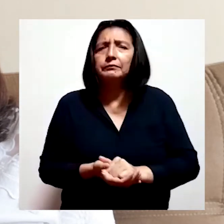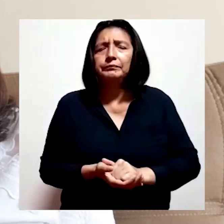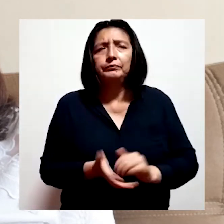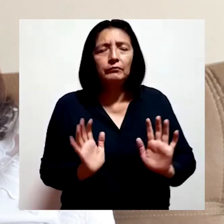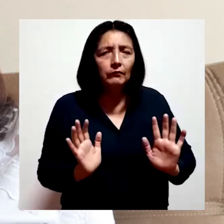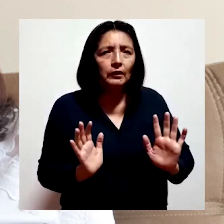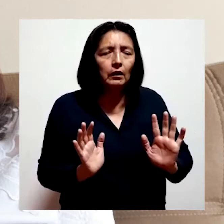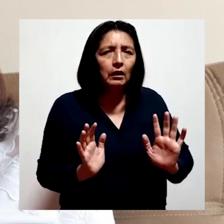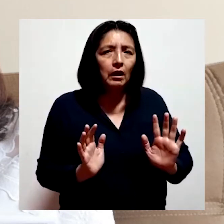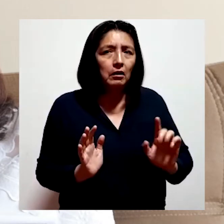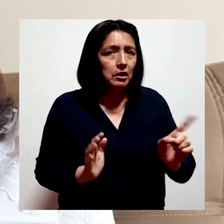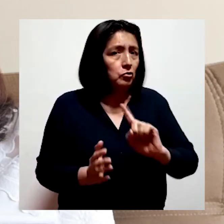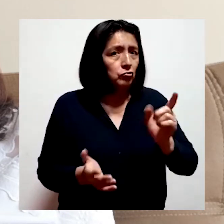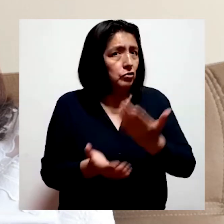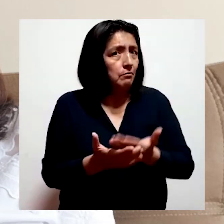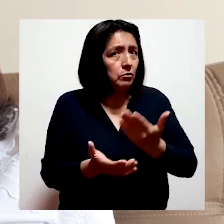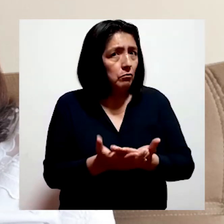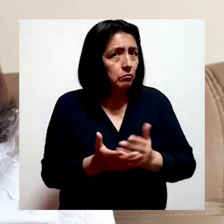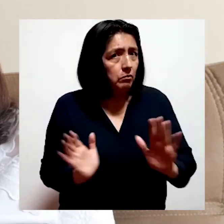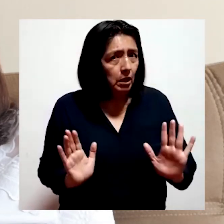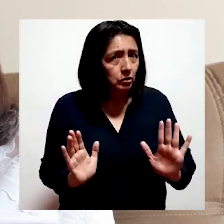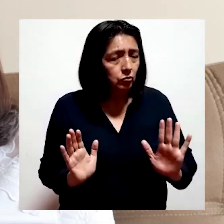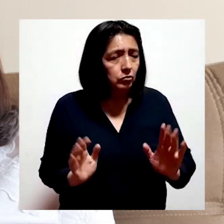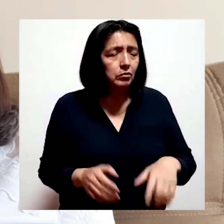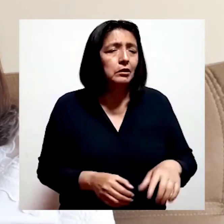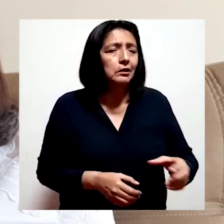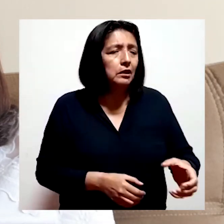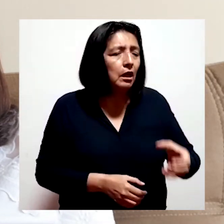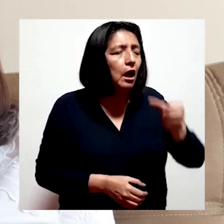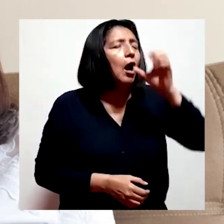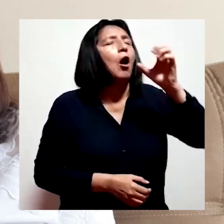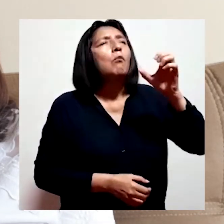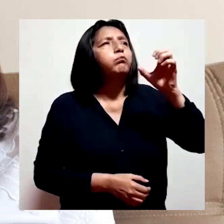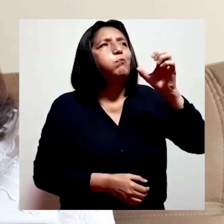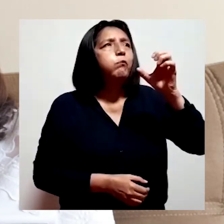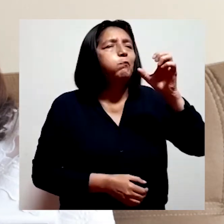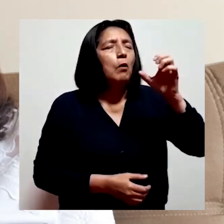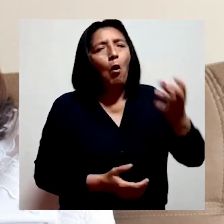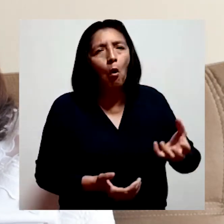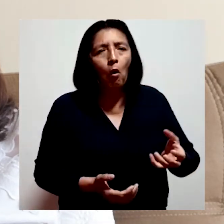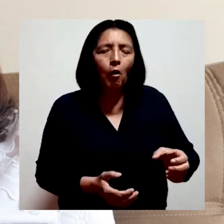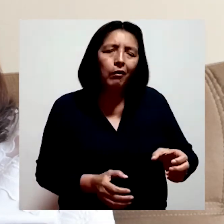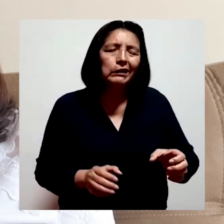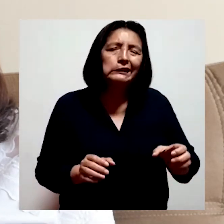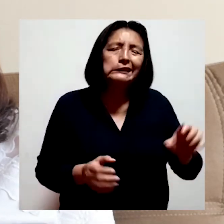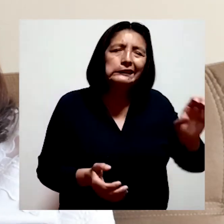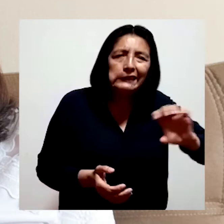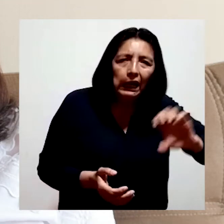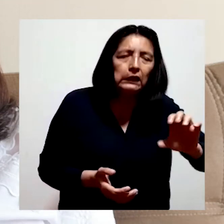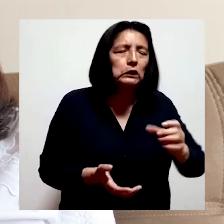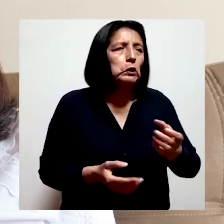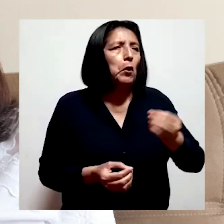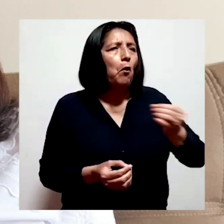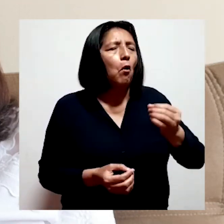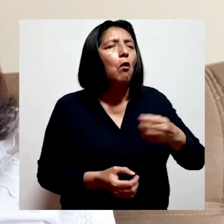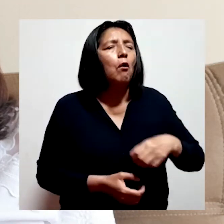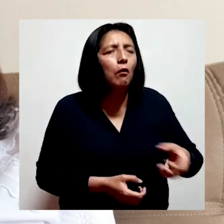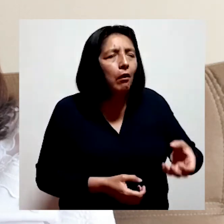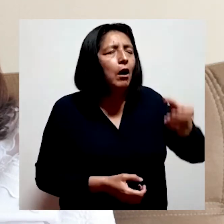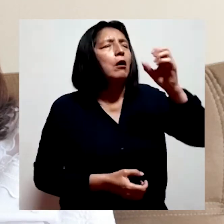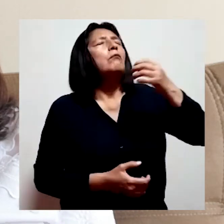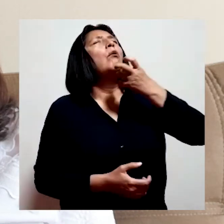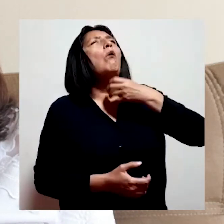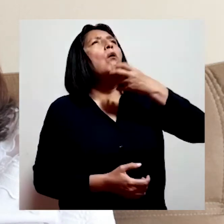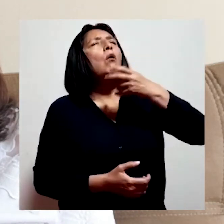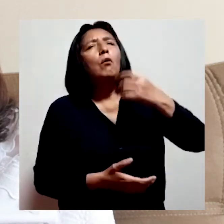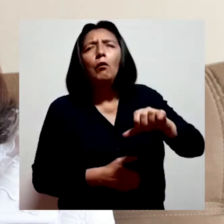No se ha demostrado tampoco que los enjuagues bucales, la sal o las gárgaras o otros